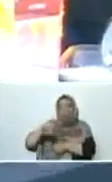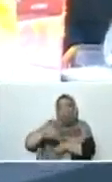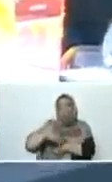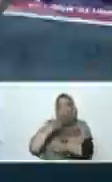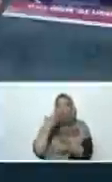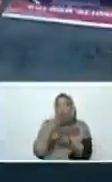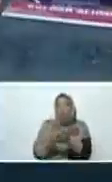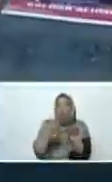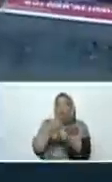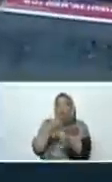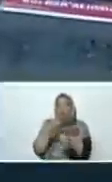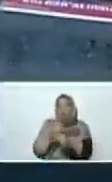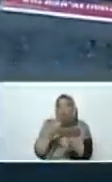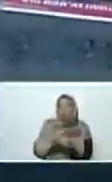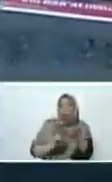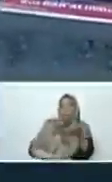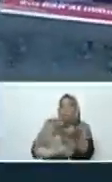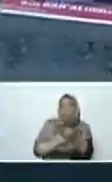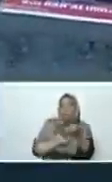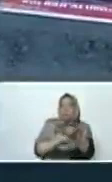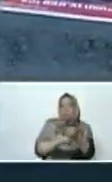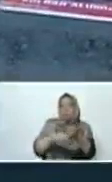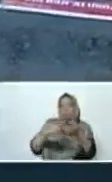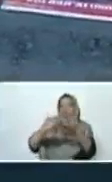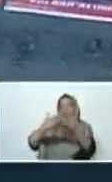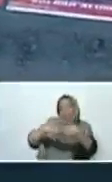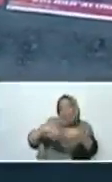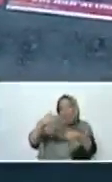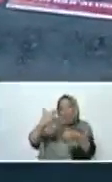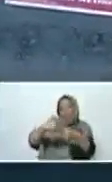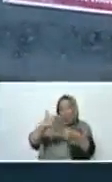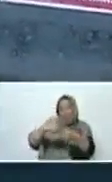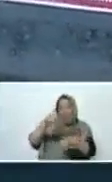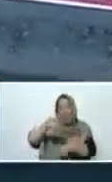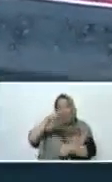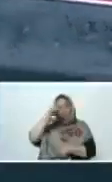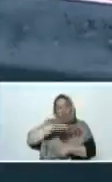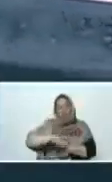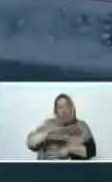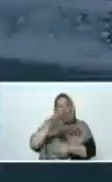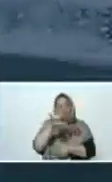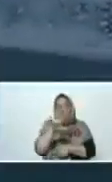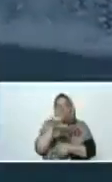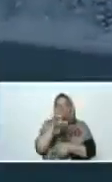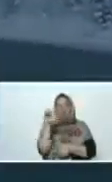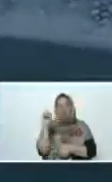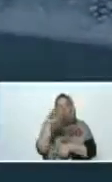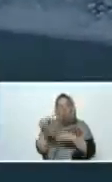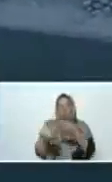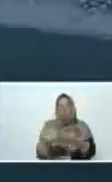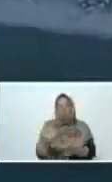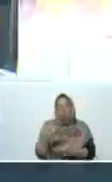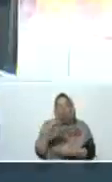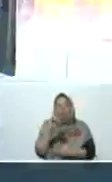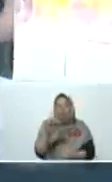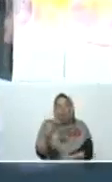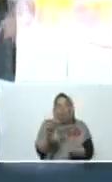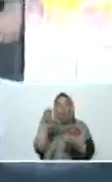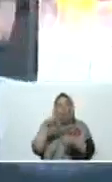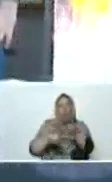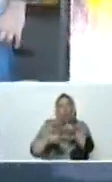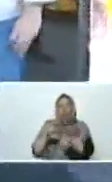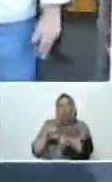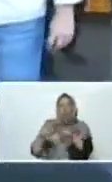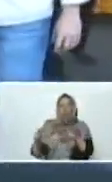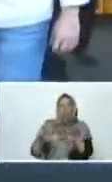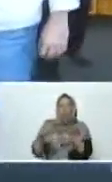gracias a los trabajadores, al apoyo de los trabajadores de PDVSA, este ánodo está fabricado 50% coque importado y 50